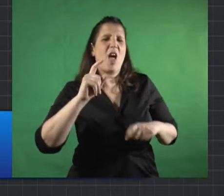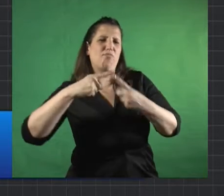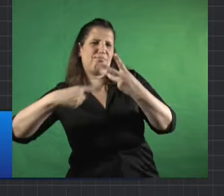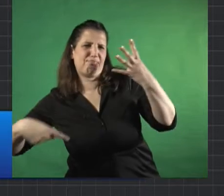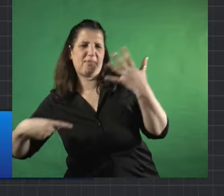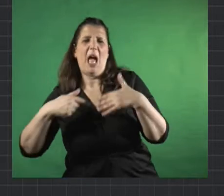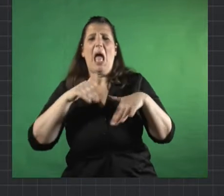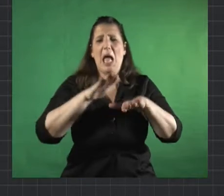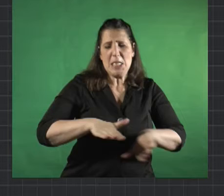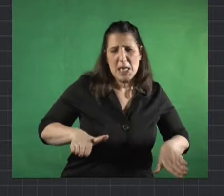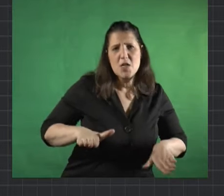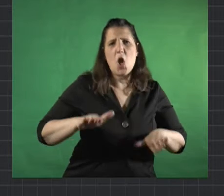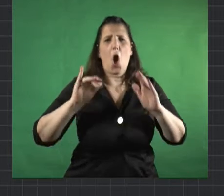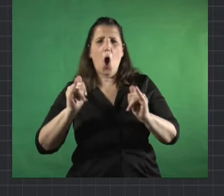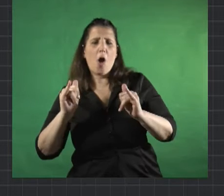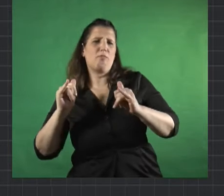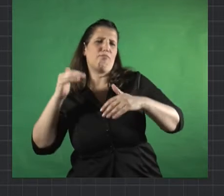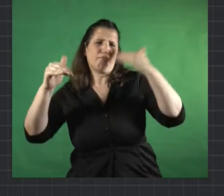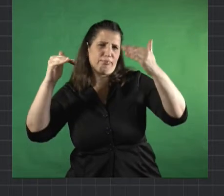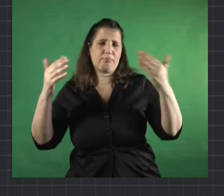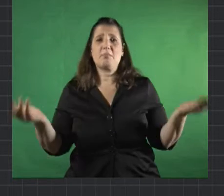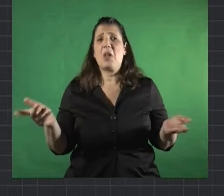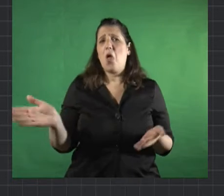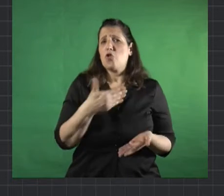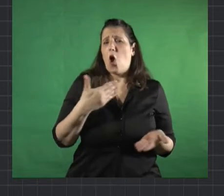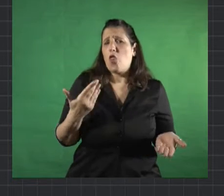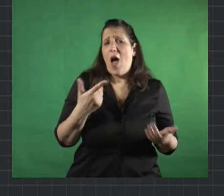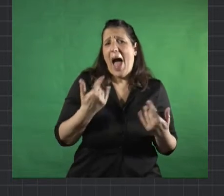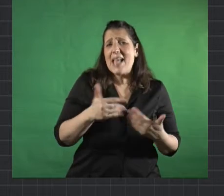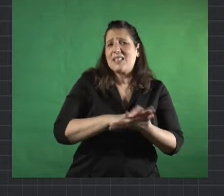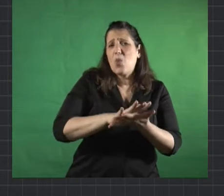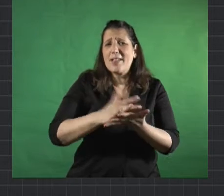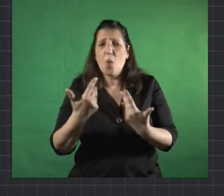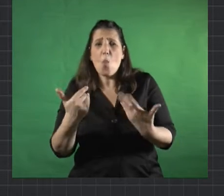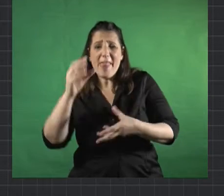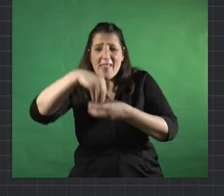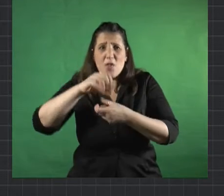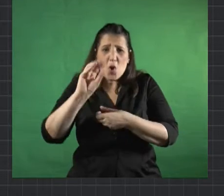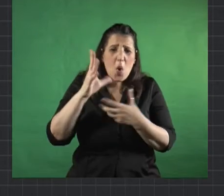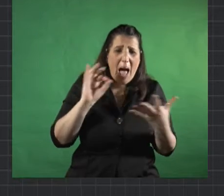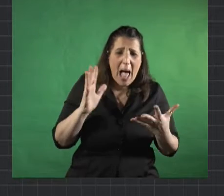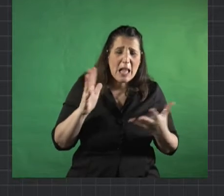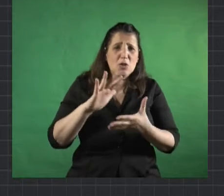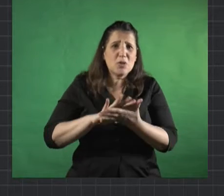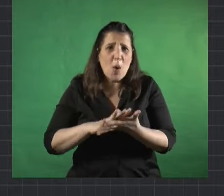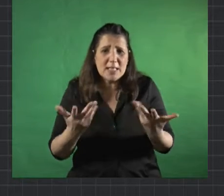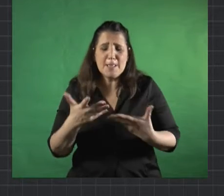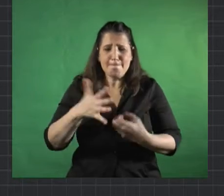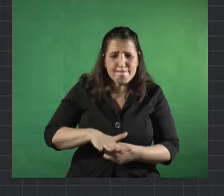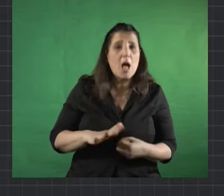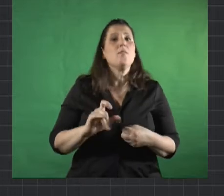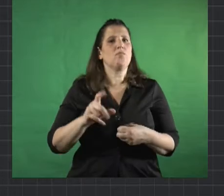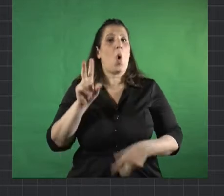adolescentes y cualquier otra situación de vulnerabilidad que se da en nuestro territorio. Como institución